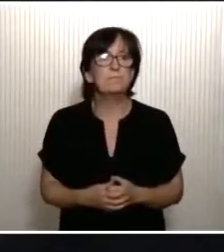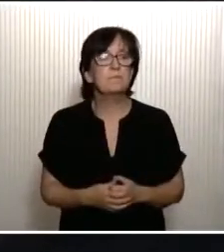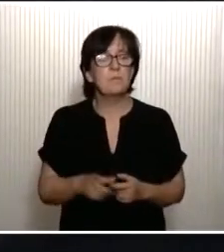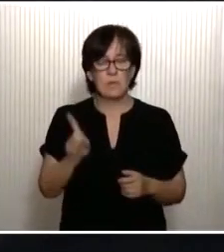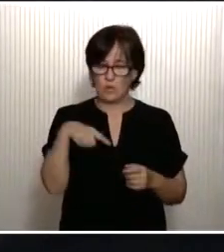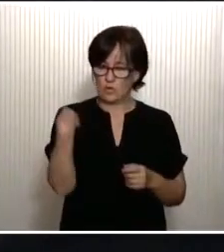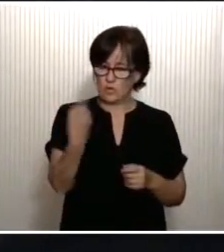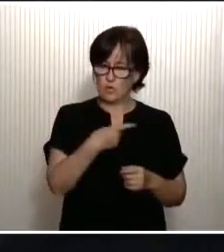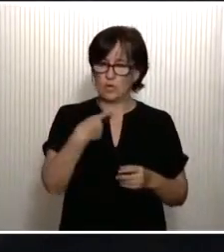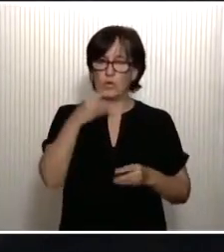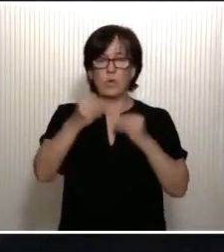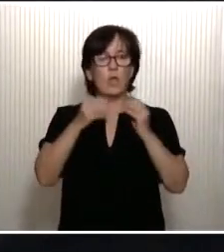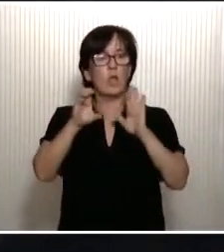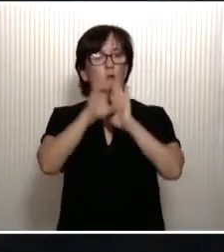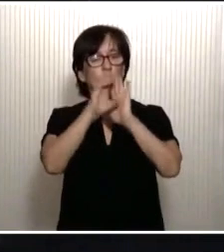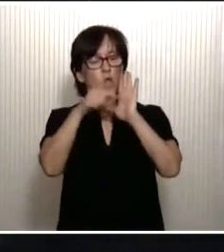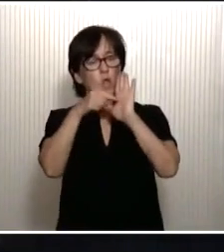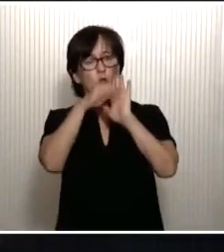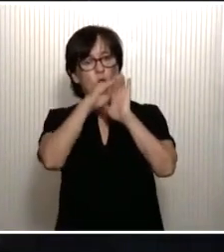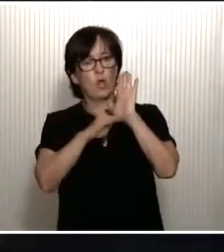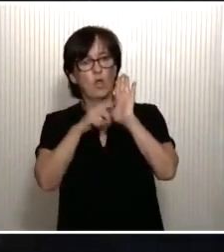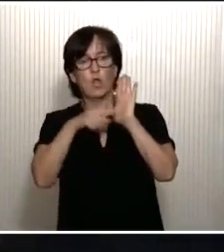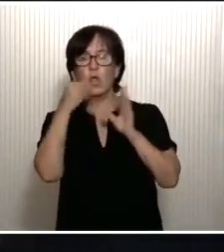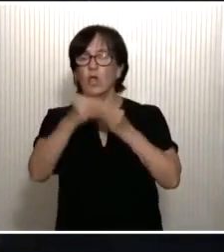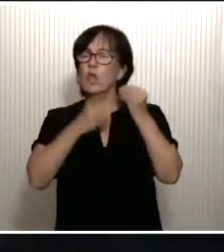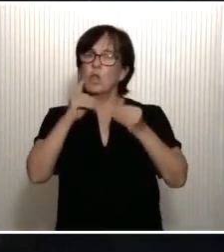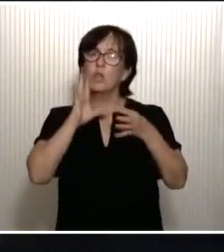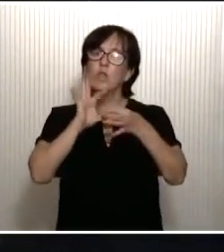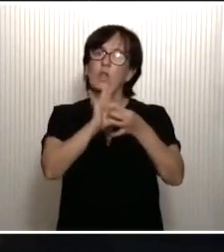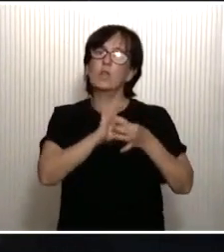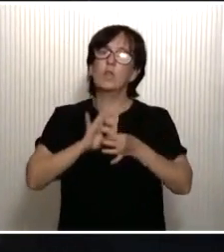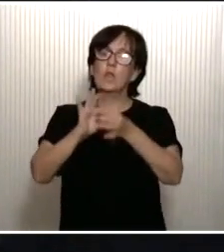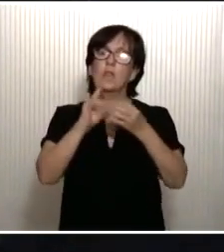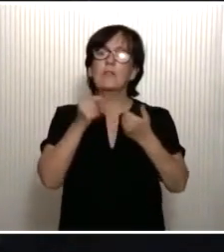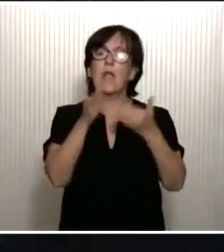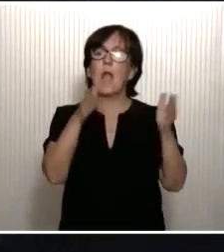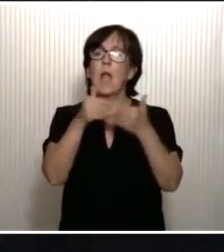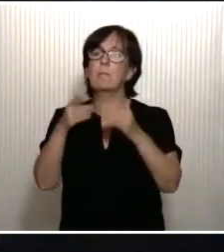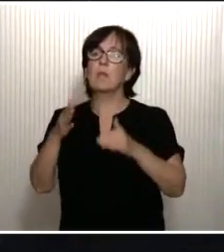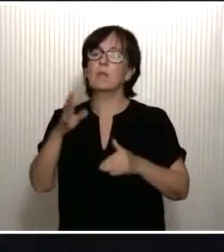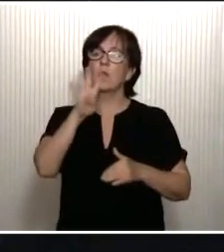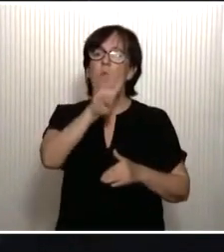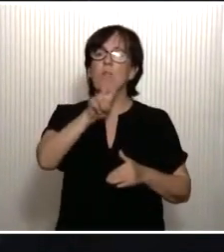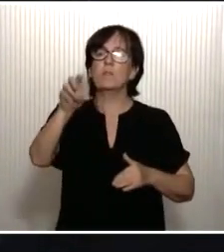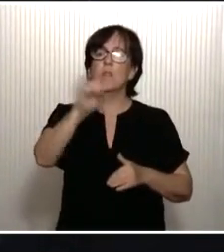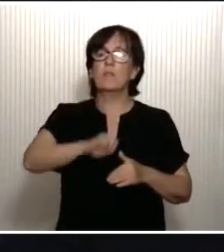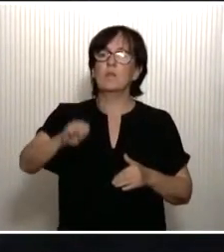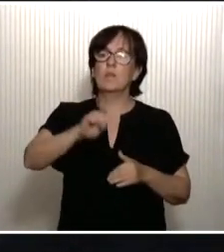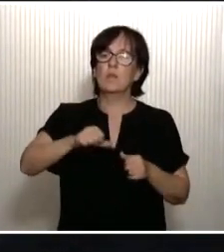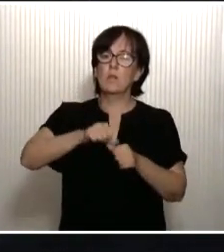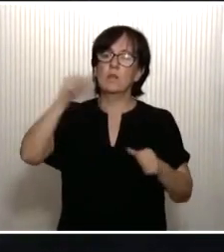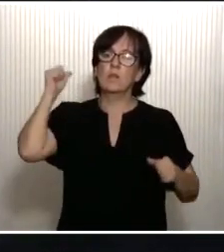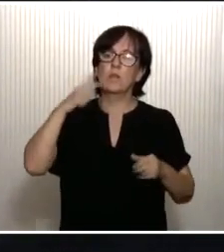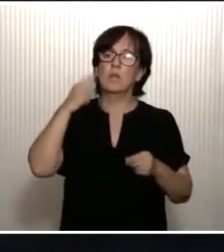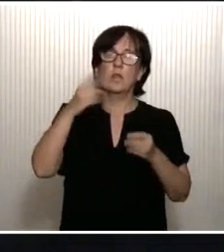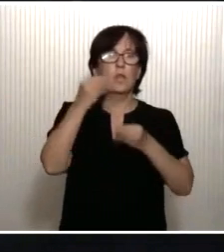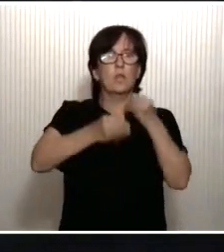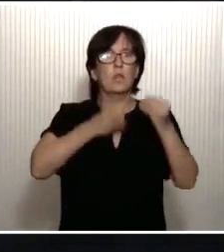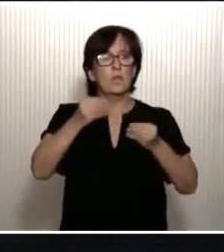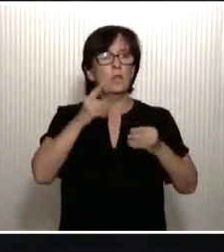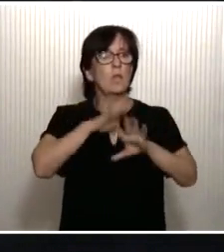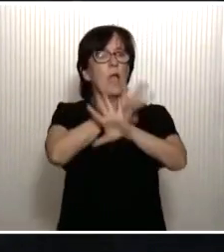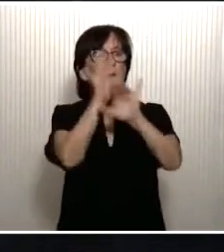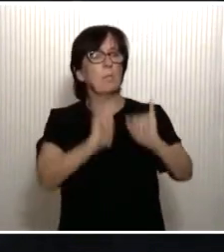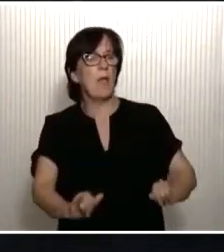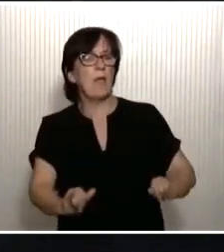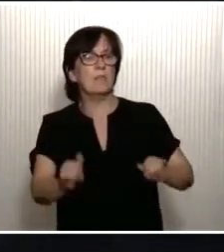Nosotros contamos con una Constitución que plasmó un propósito de concordia y que abrió hace 42 años un periodo insólito, inédito, de paz